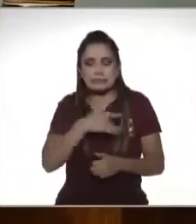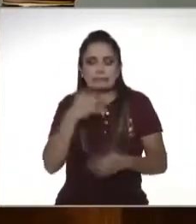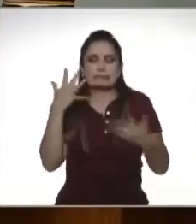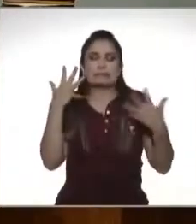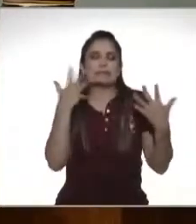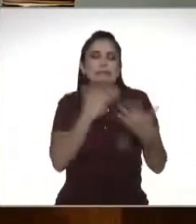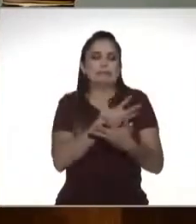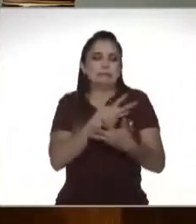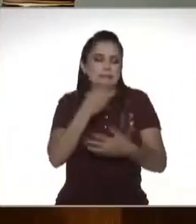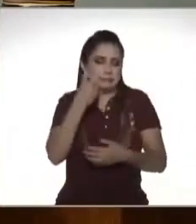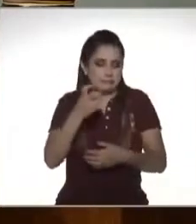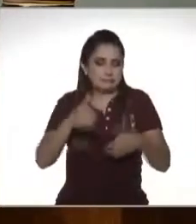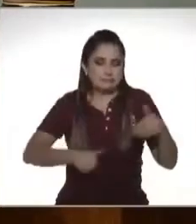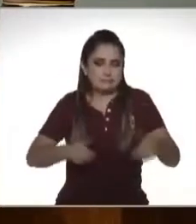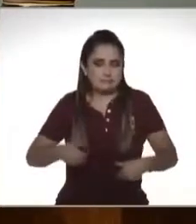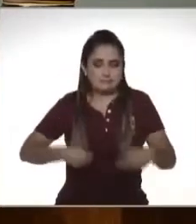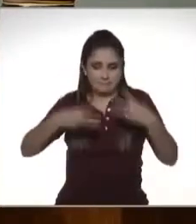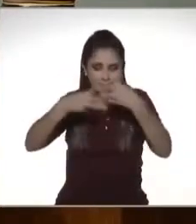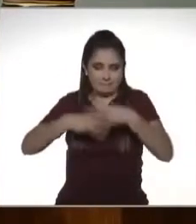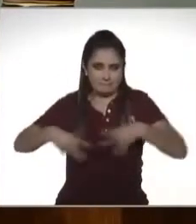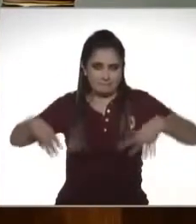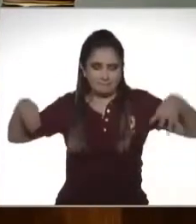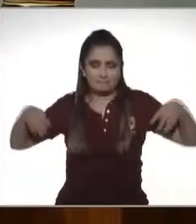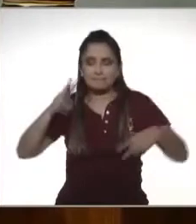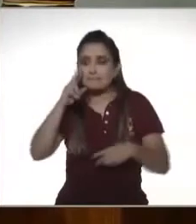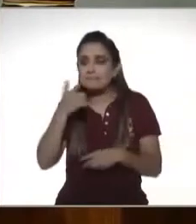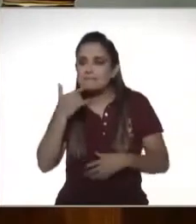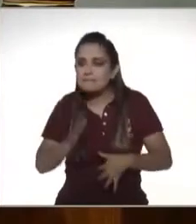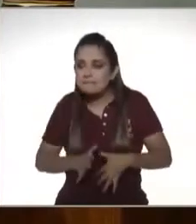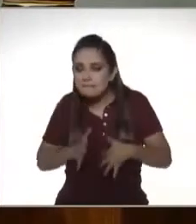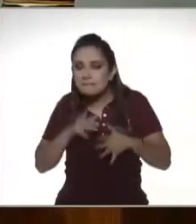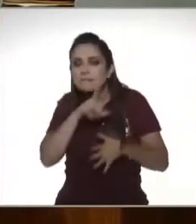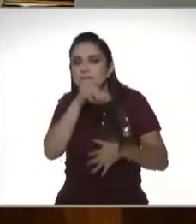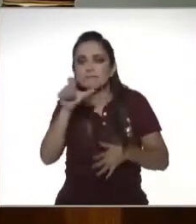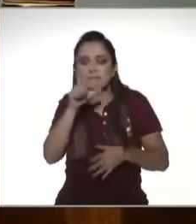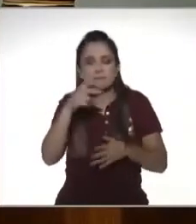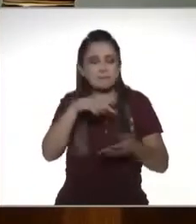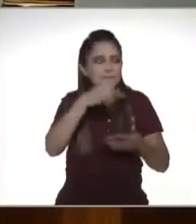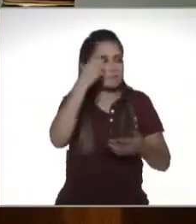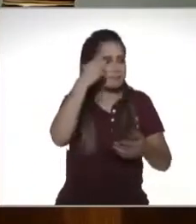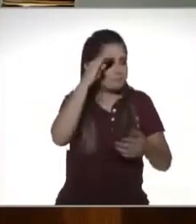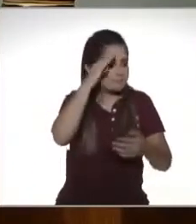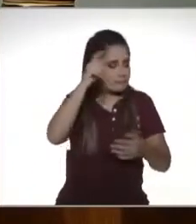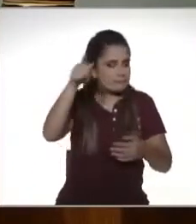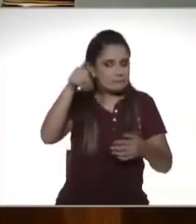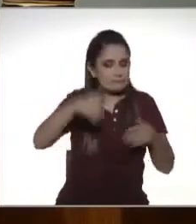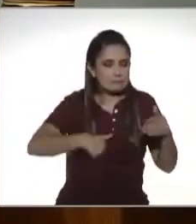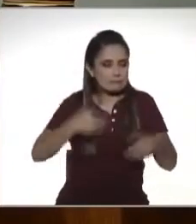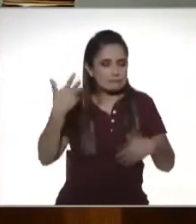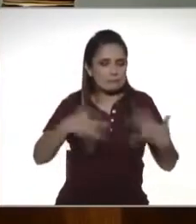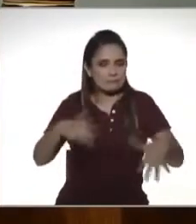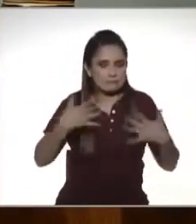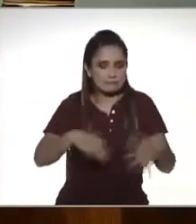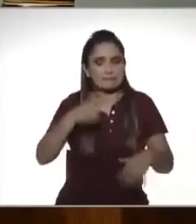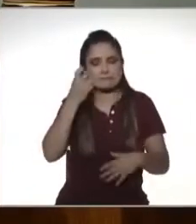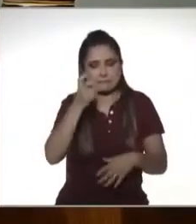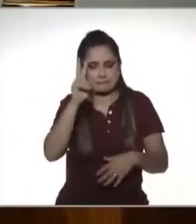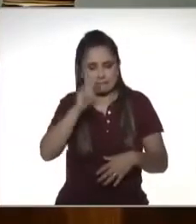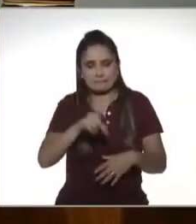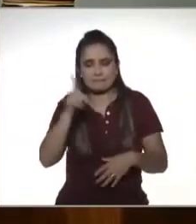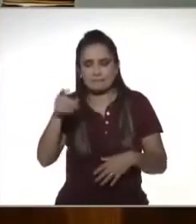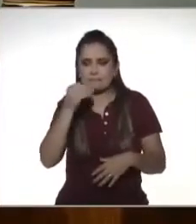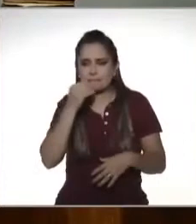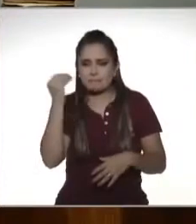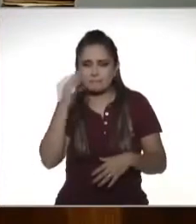eso es lo bello de la farsa y es muy muy gratificante ver autoras jóvenes mexicanas hablando hablando en este tono